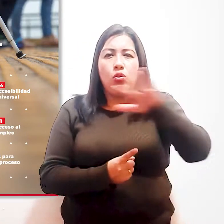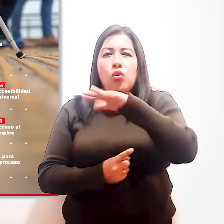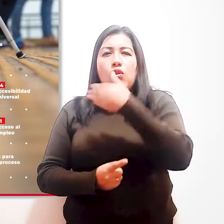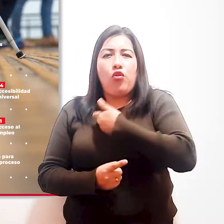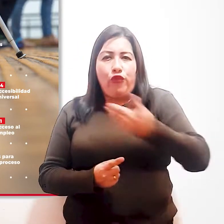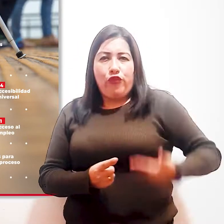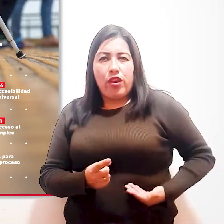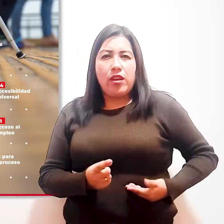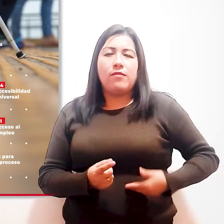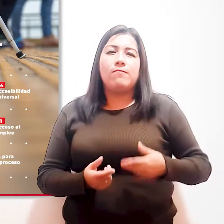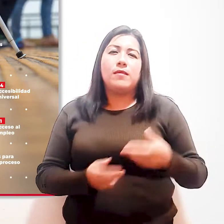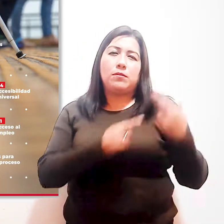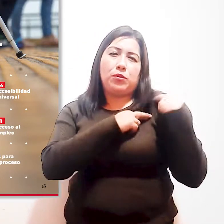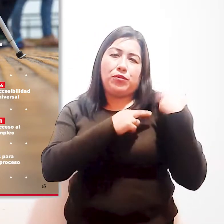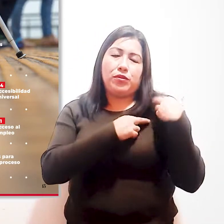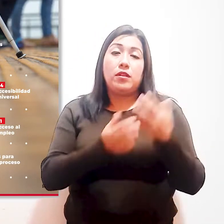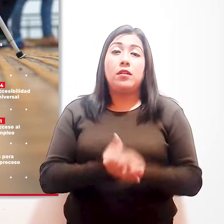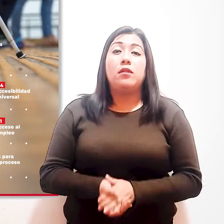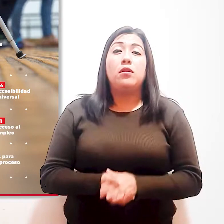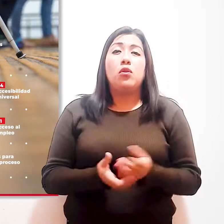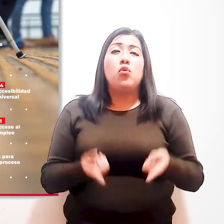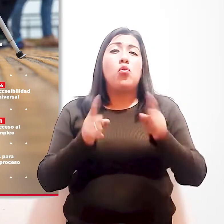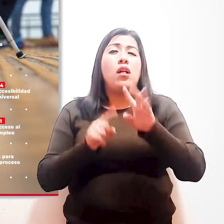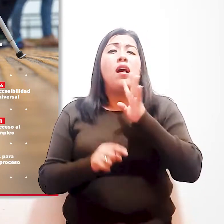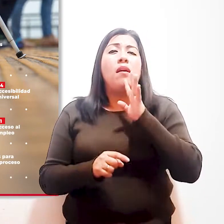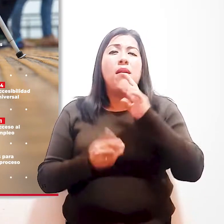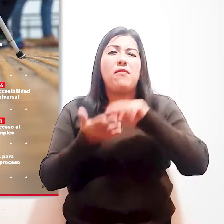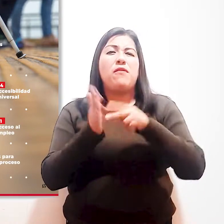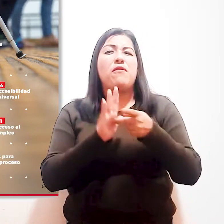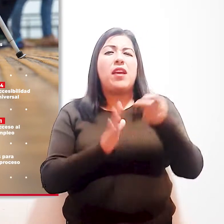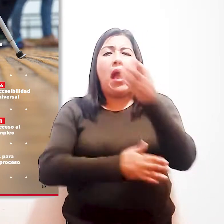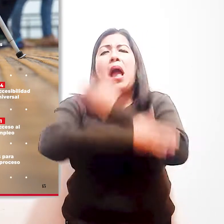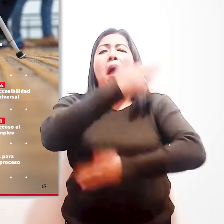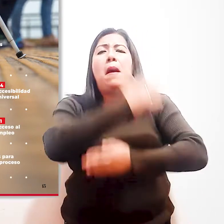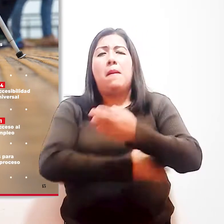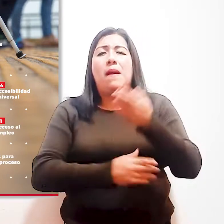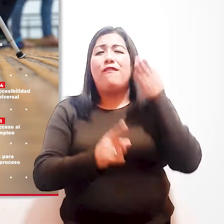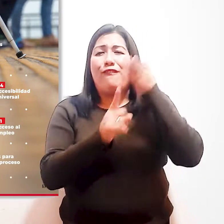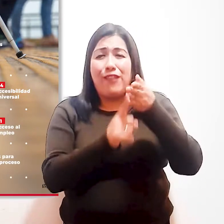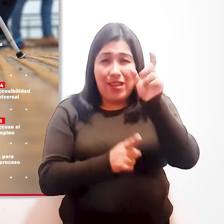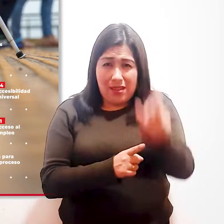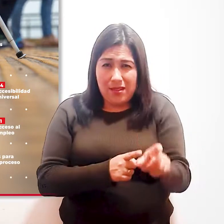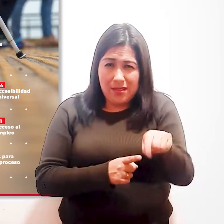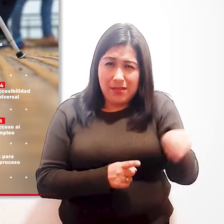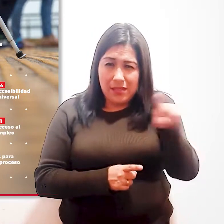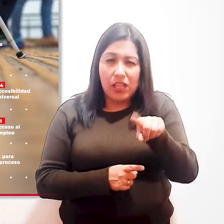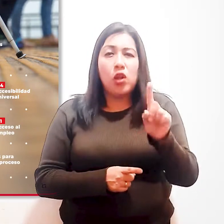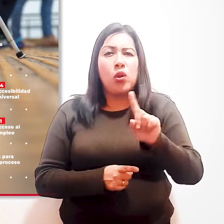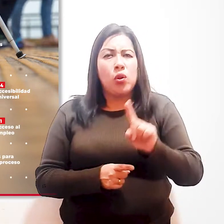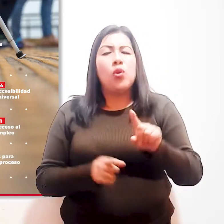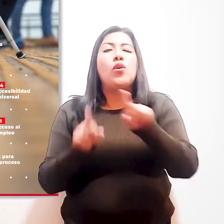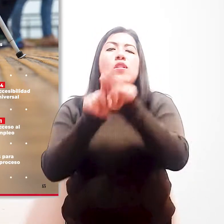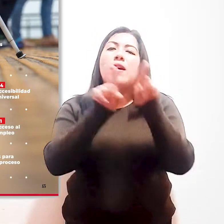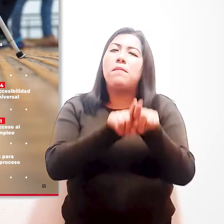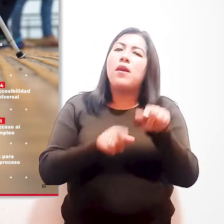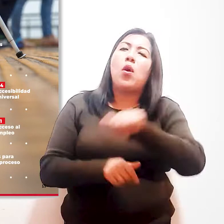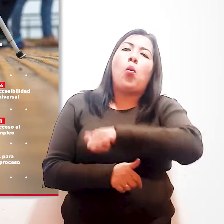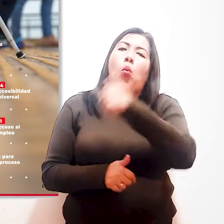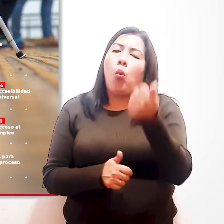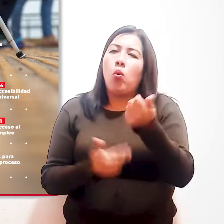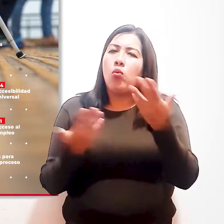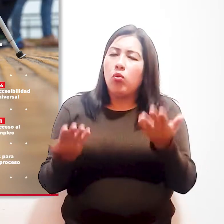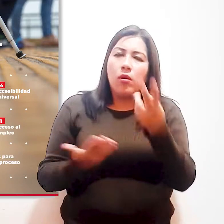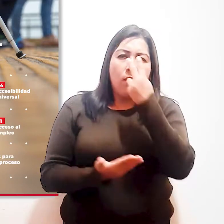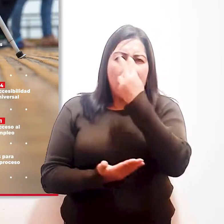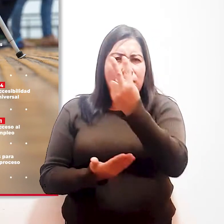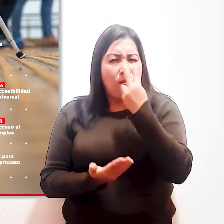Cuando nos referimos a accesibilidad, no solo hablamos de discapacidad, es evidente que existe una estrecha relación entre ambas, sin